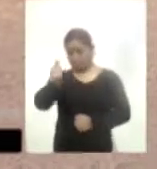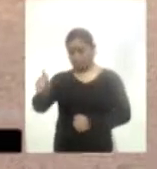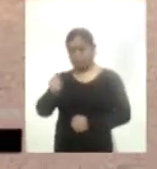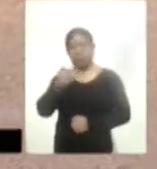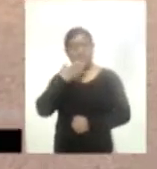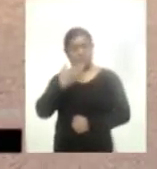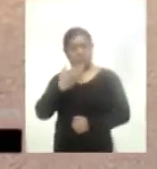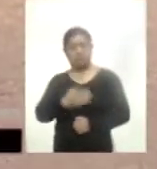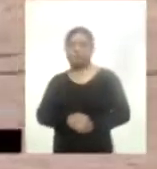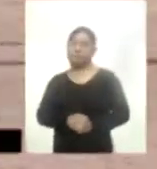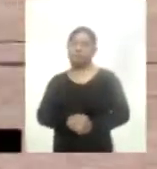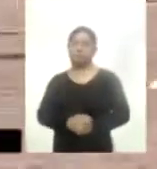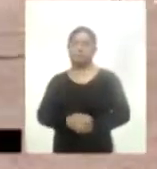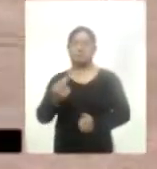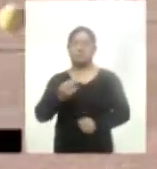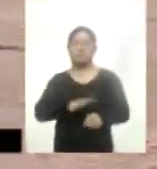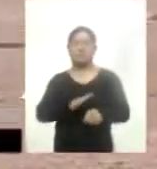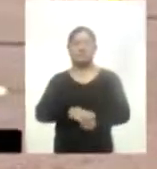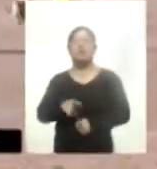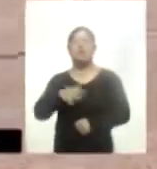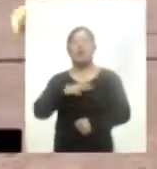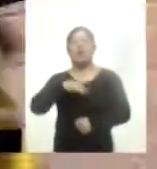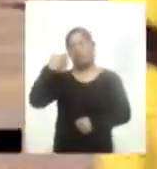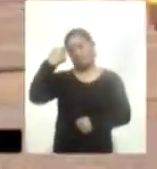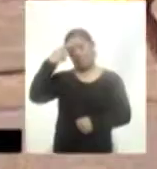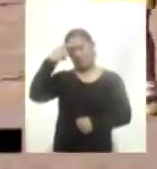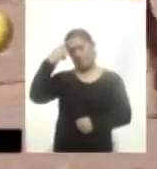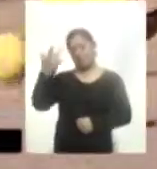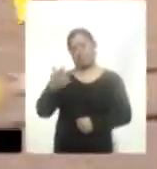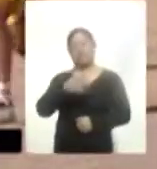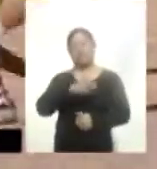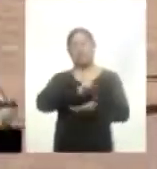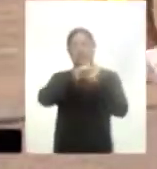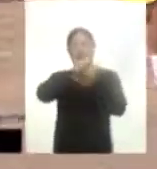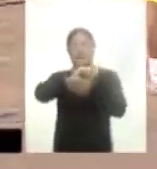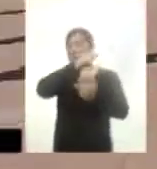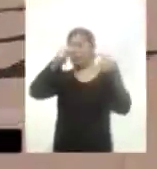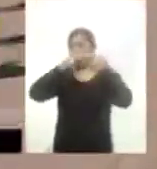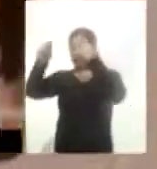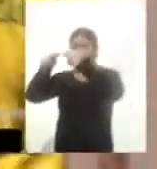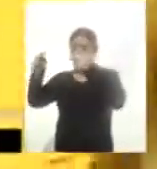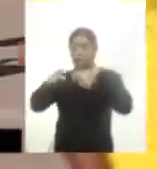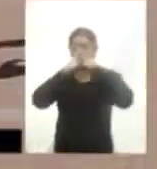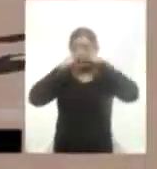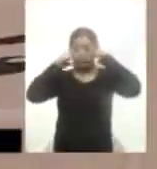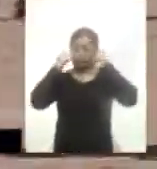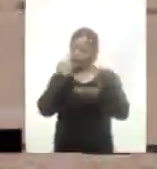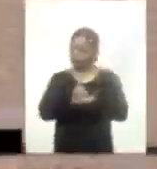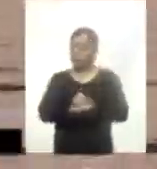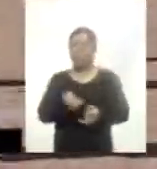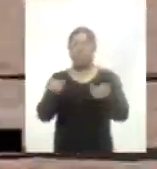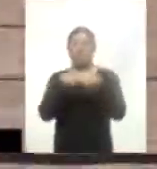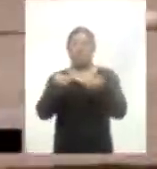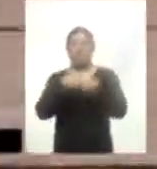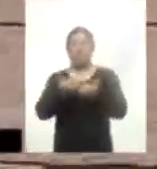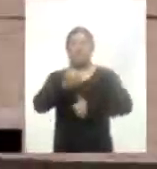iniciará con medidas sanitarias que incluyen la toma de temperatura sanitización de instalaciones y el uso obligatorio de cubrebocas. Además, los partidos serán